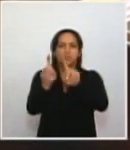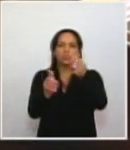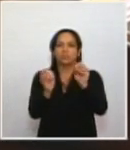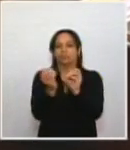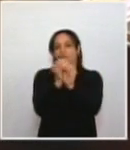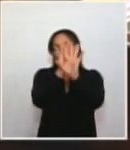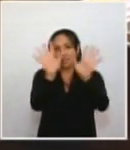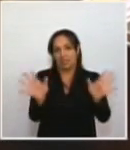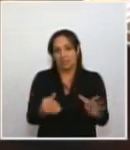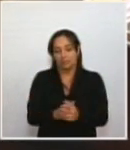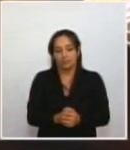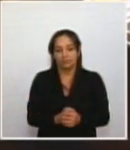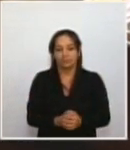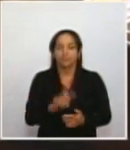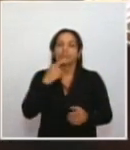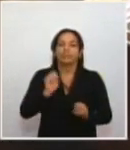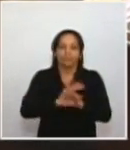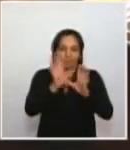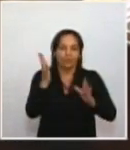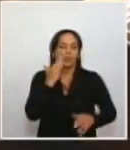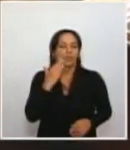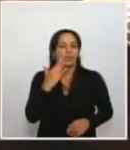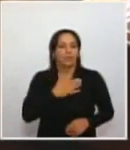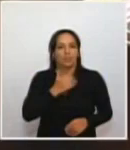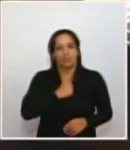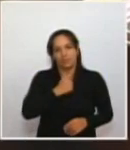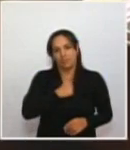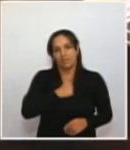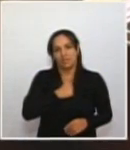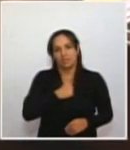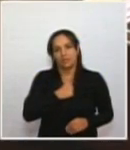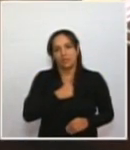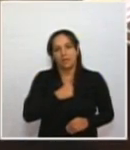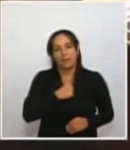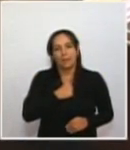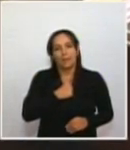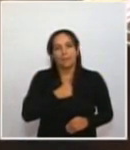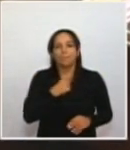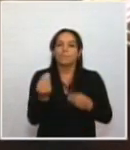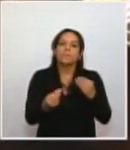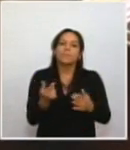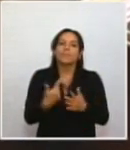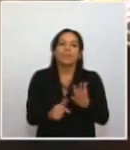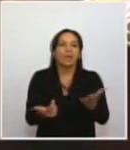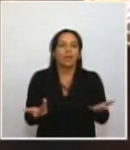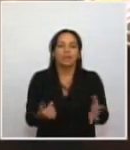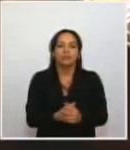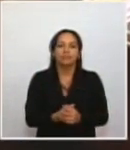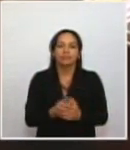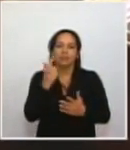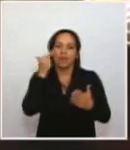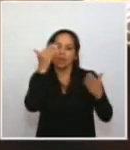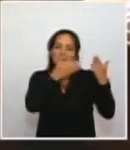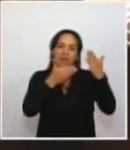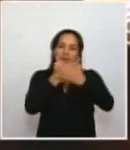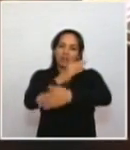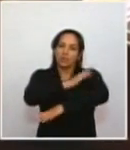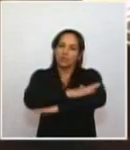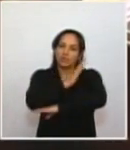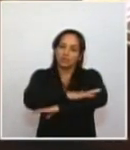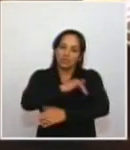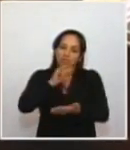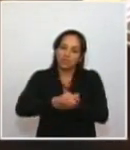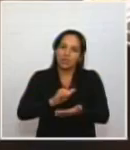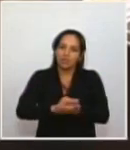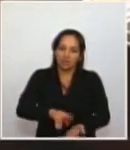Y la verdad es que cuando uno hace un análisis juicioso de